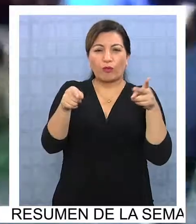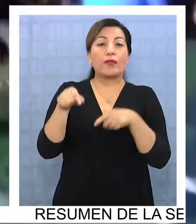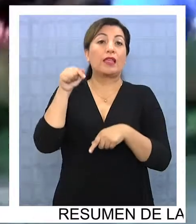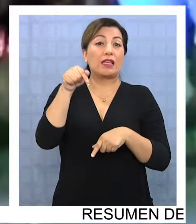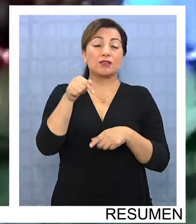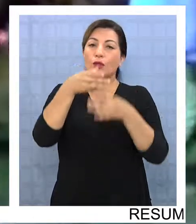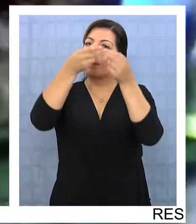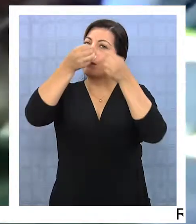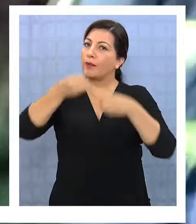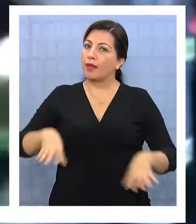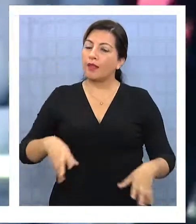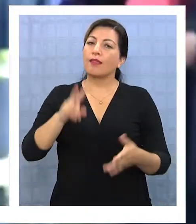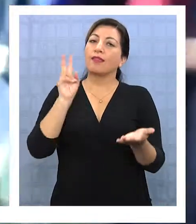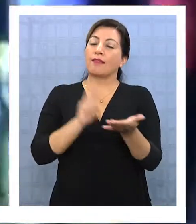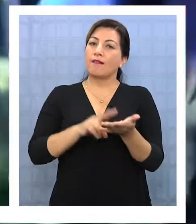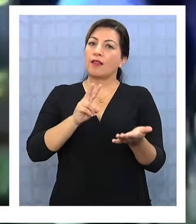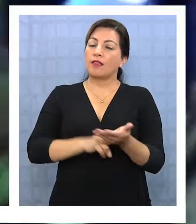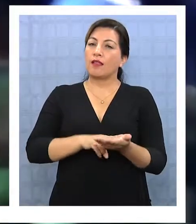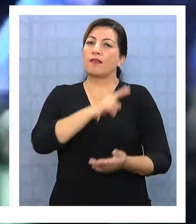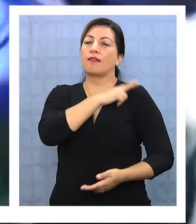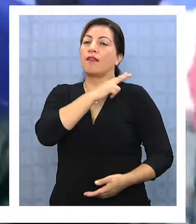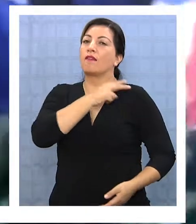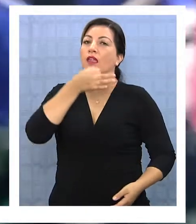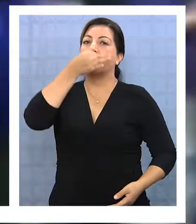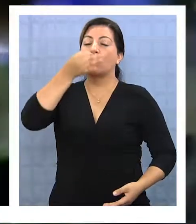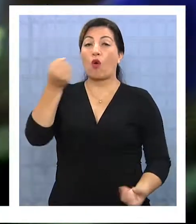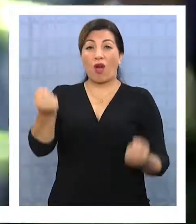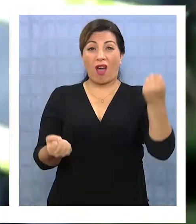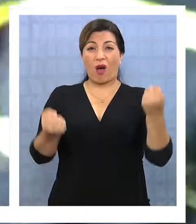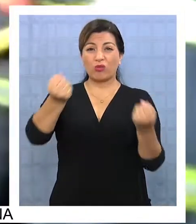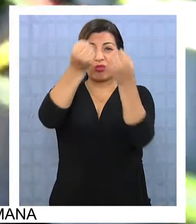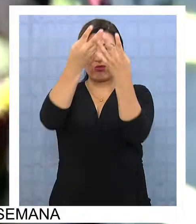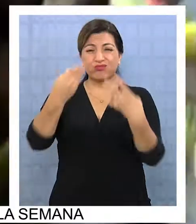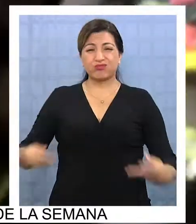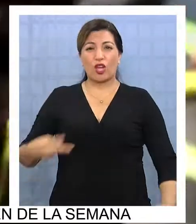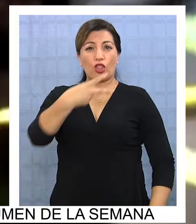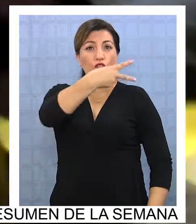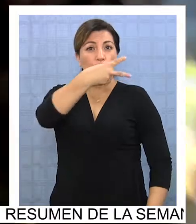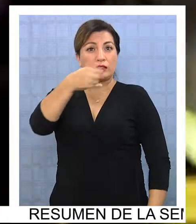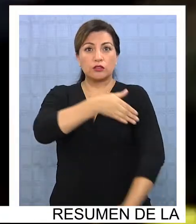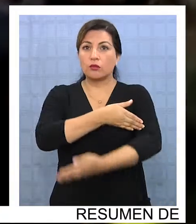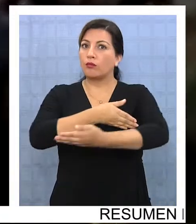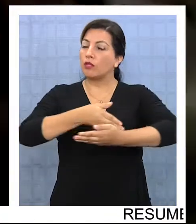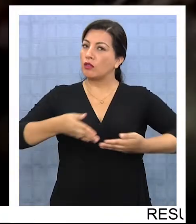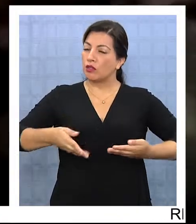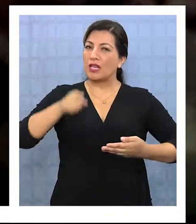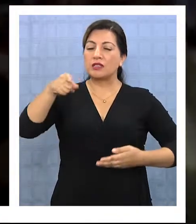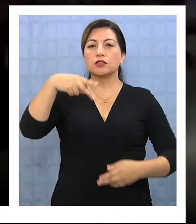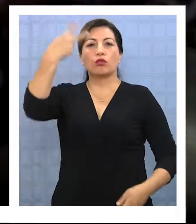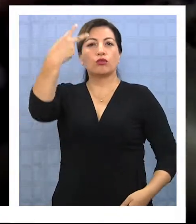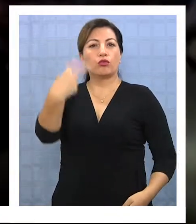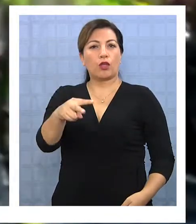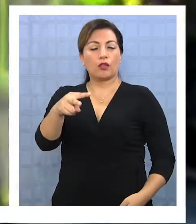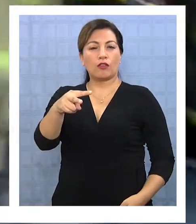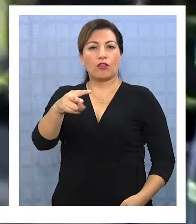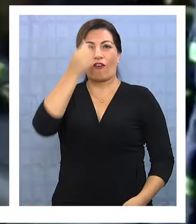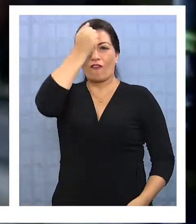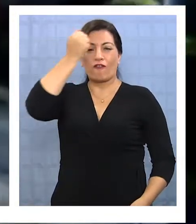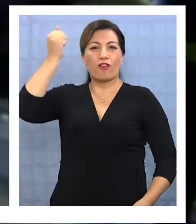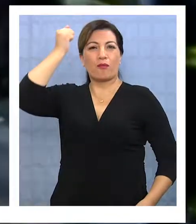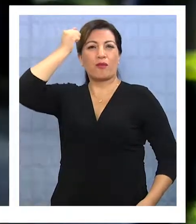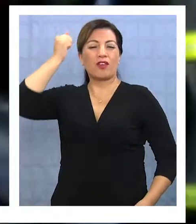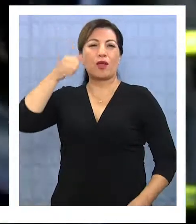incendios. La pérdida real, comenta el comandante, es el vehículo destruido. Máquina evaluada en 200 millones de pesos que pertenecía a Bomberos de